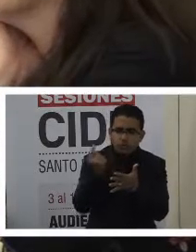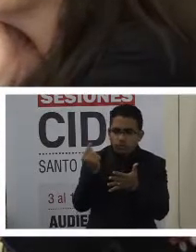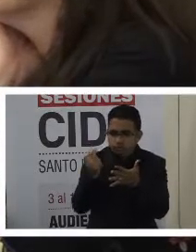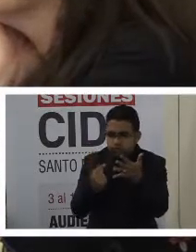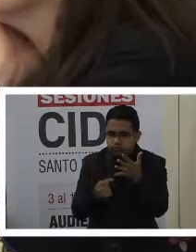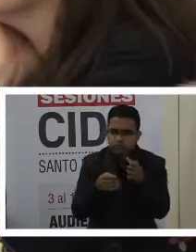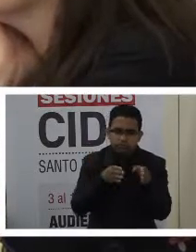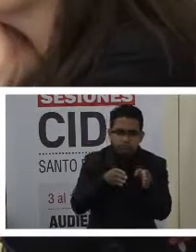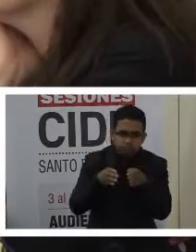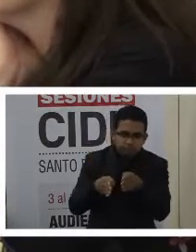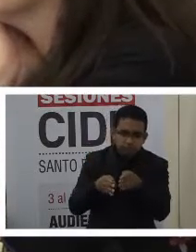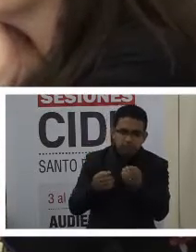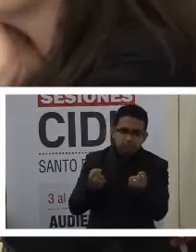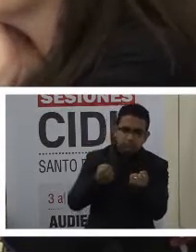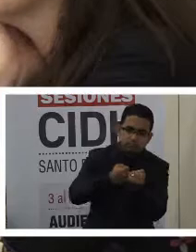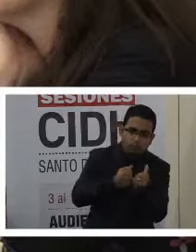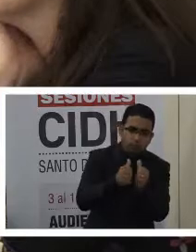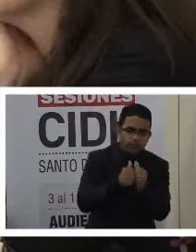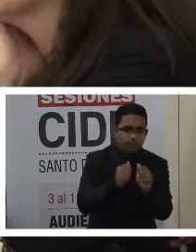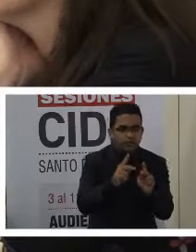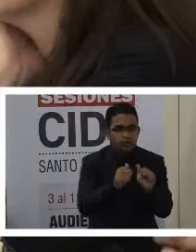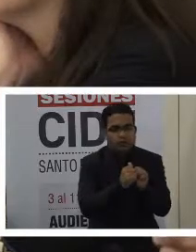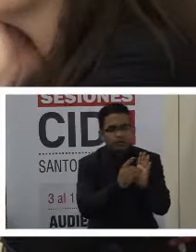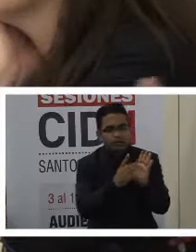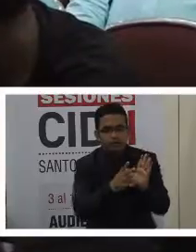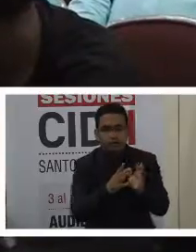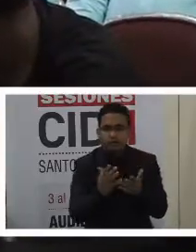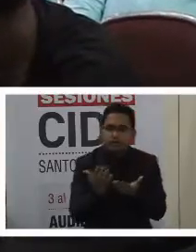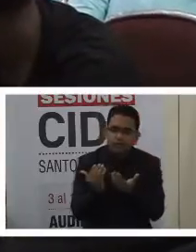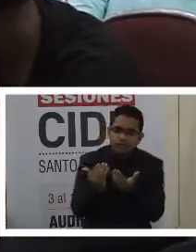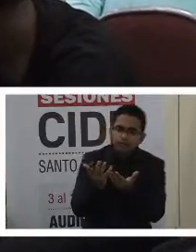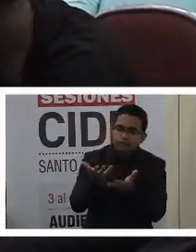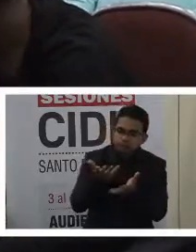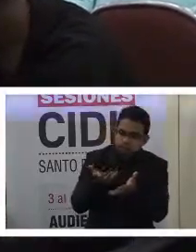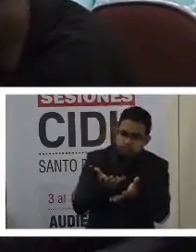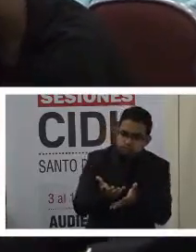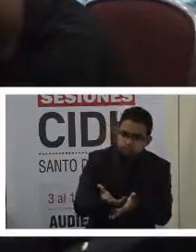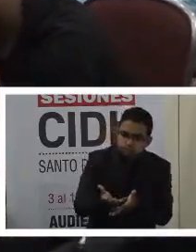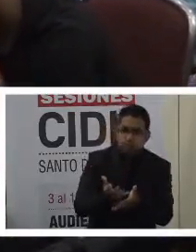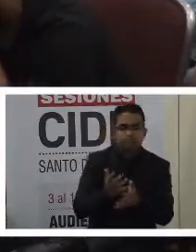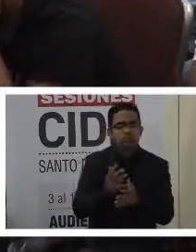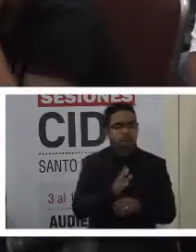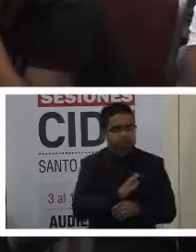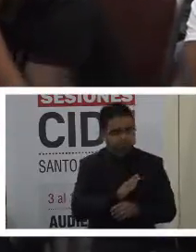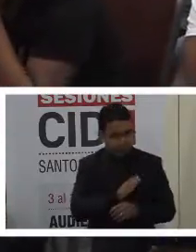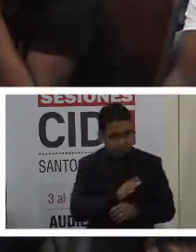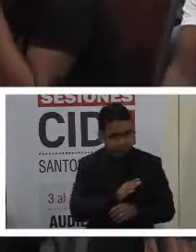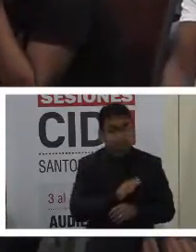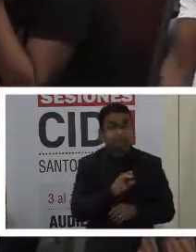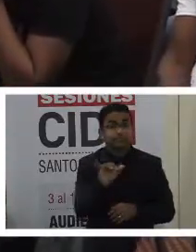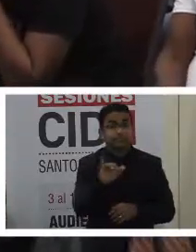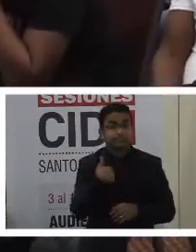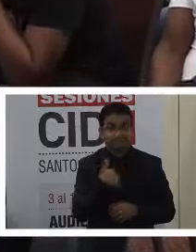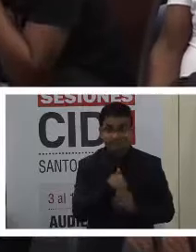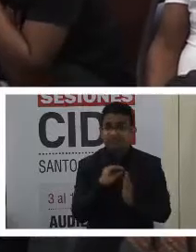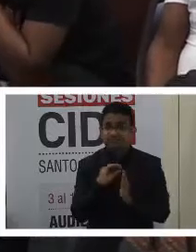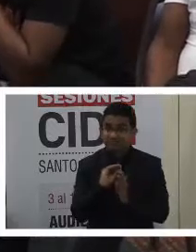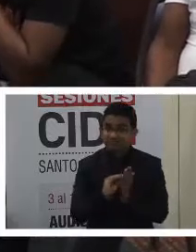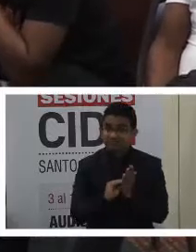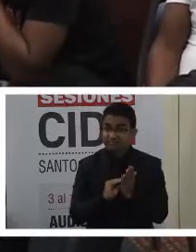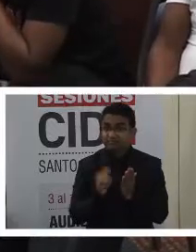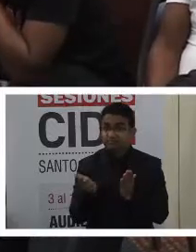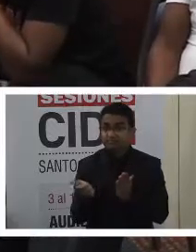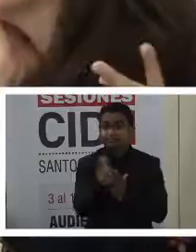medidas en favor de las personas con discapacidad. Pero así también tomamos nota de las